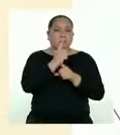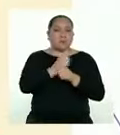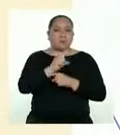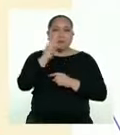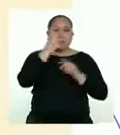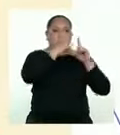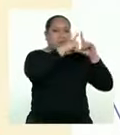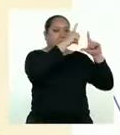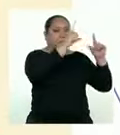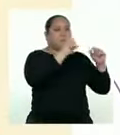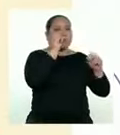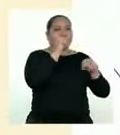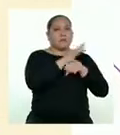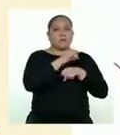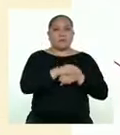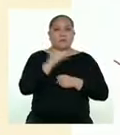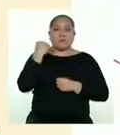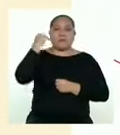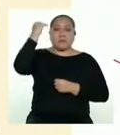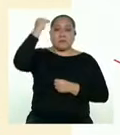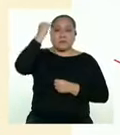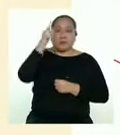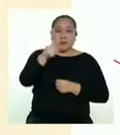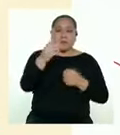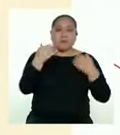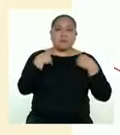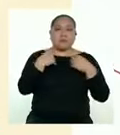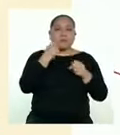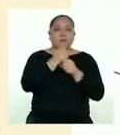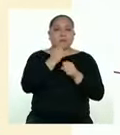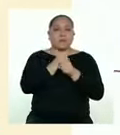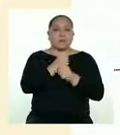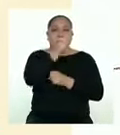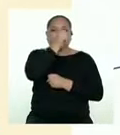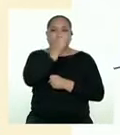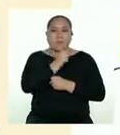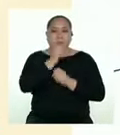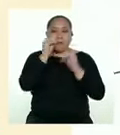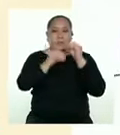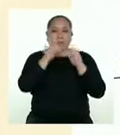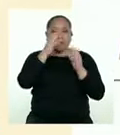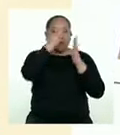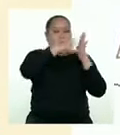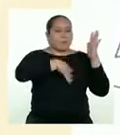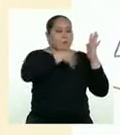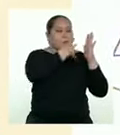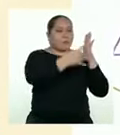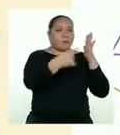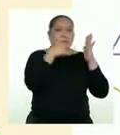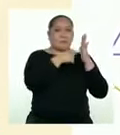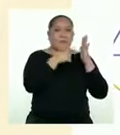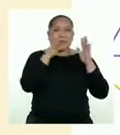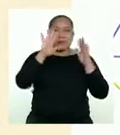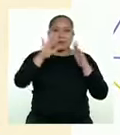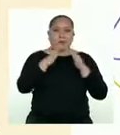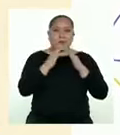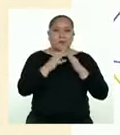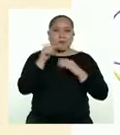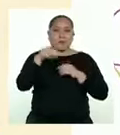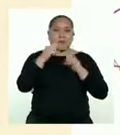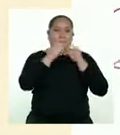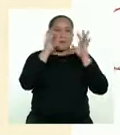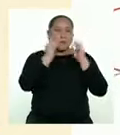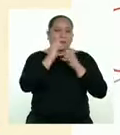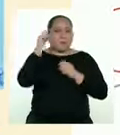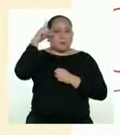el segundo consejo. Como adulto, debes trabajar la paciencia y establecer rutinas en casa. Estos días son un reto para